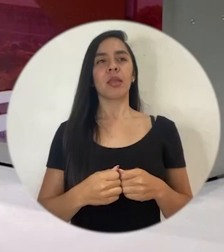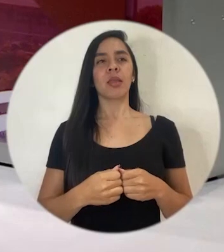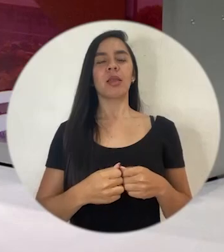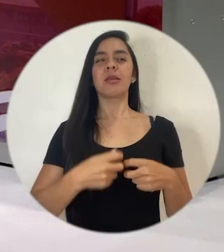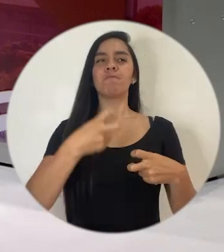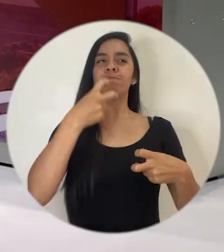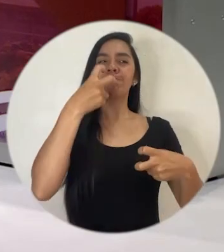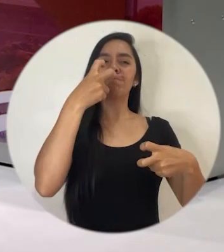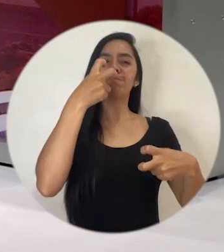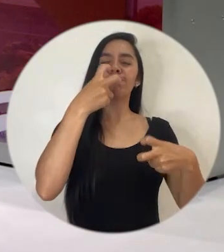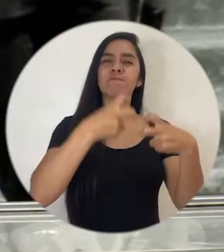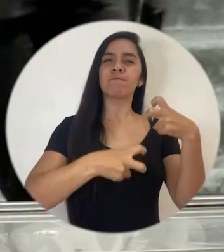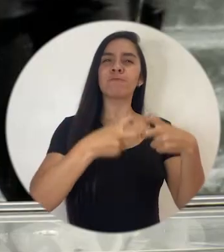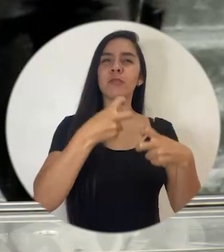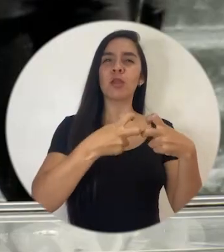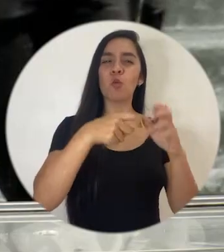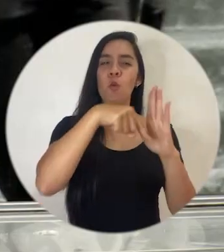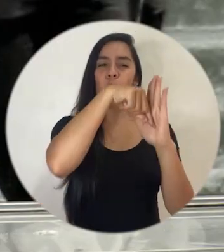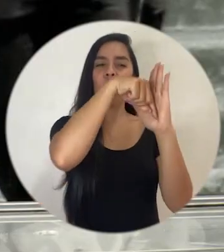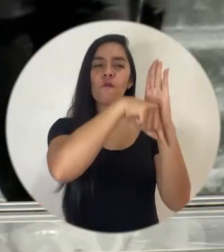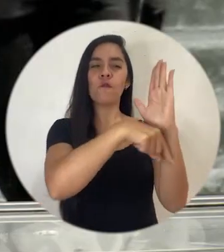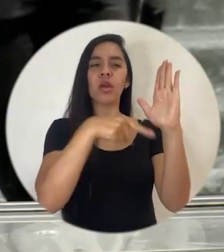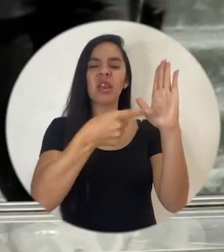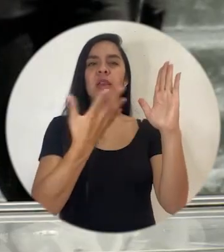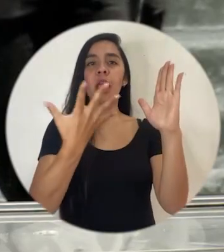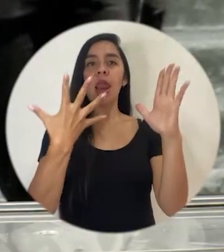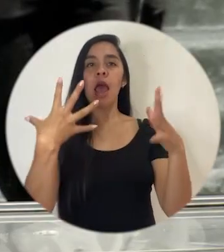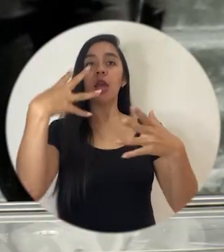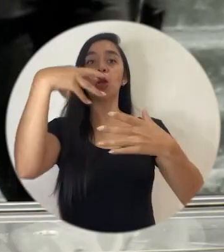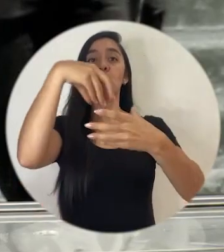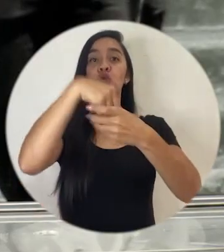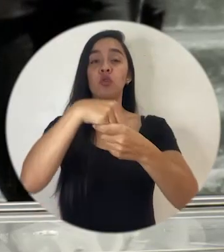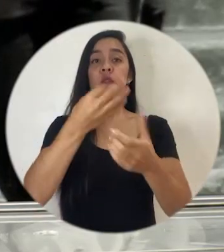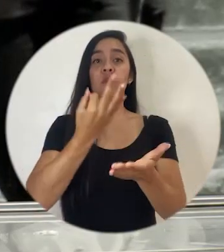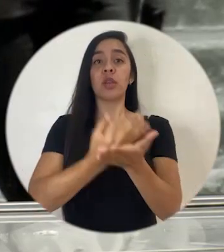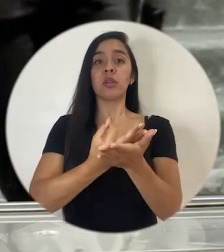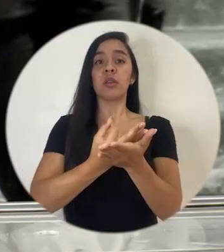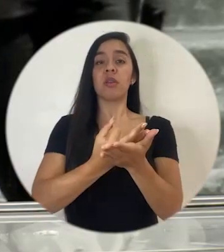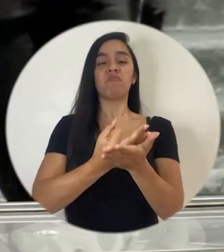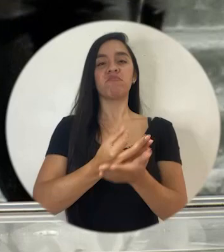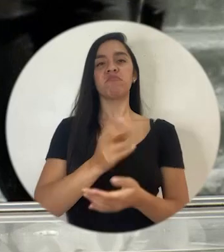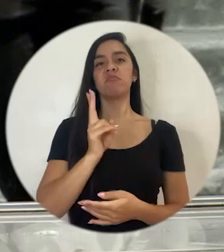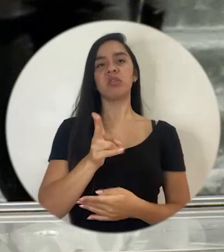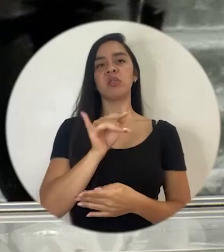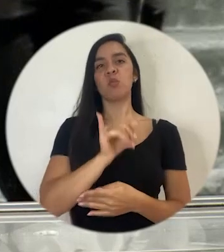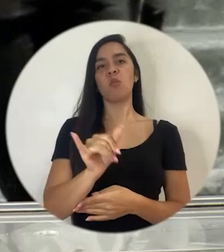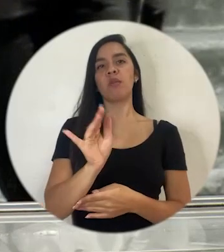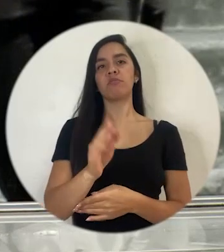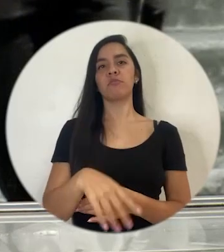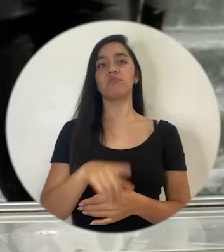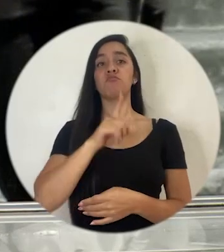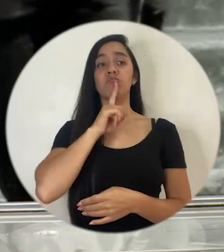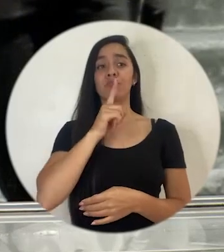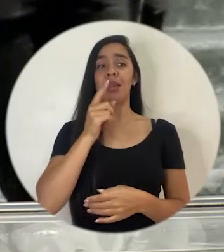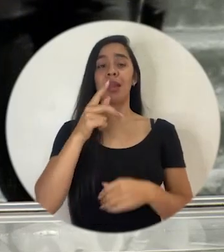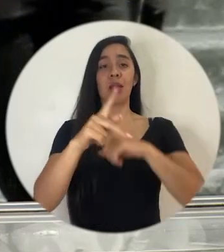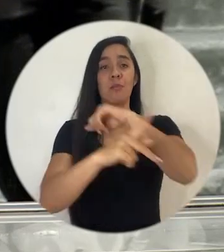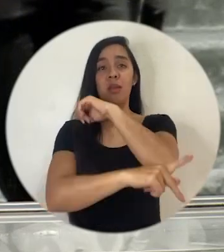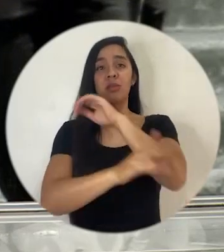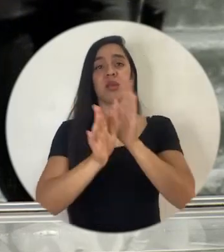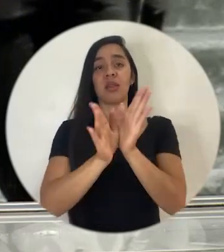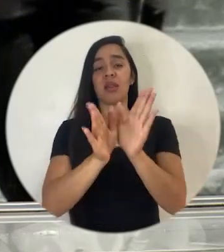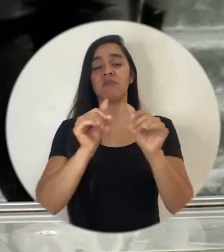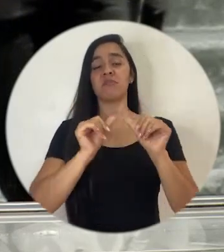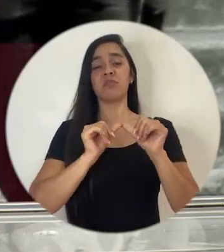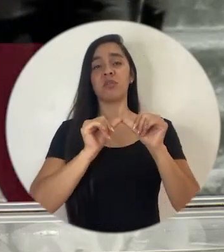mencionado, la problemática de fondo que es la inclusión financiera sigue igual, seguimos fregados en el